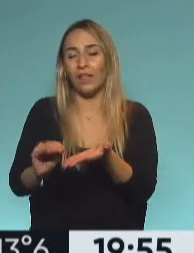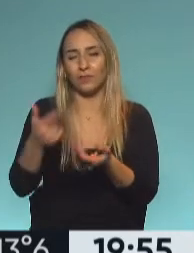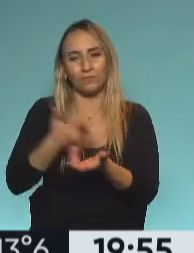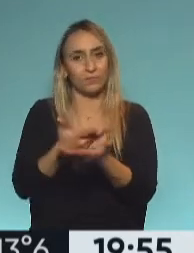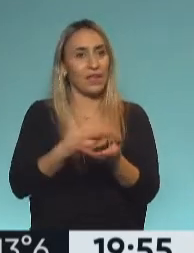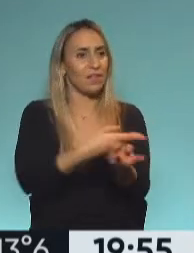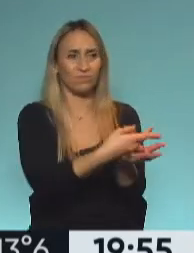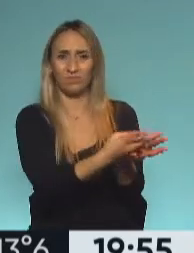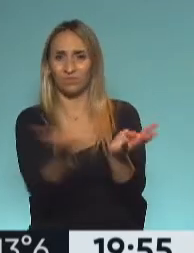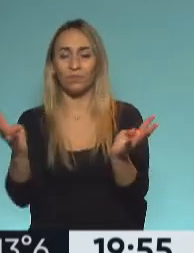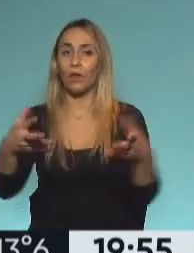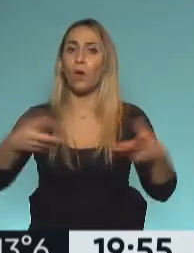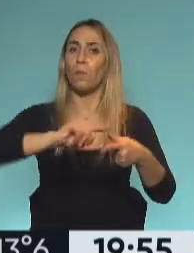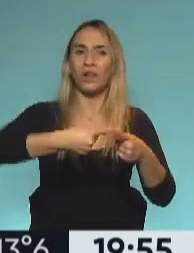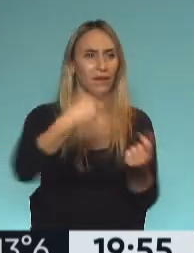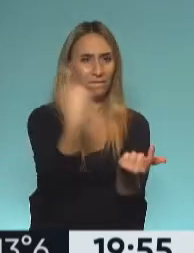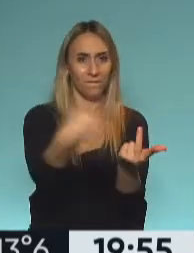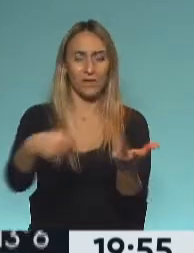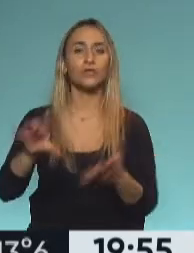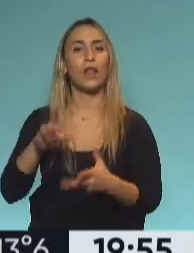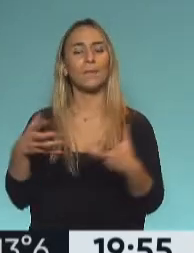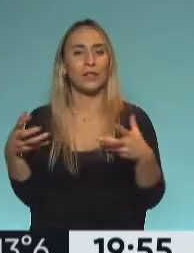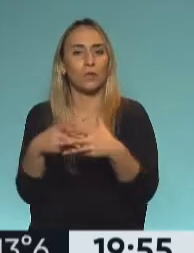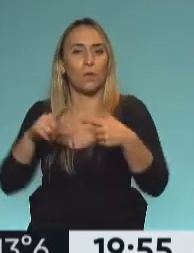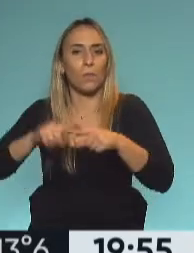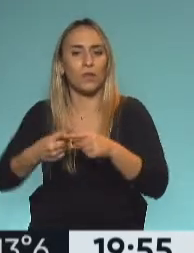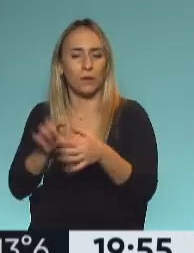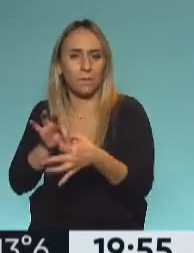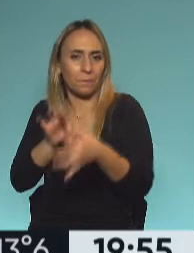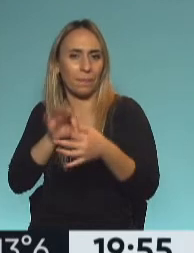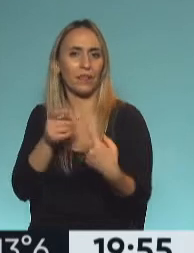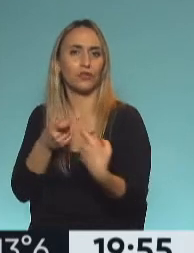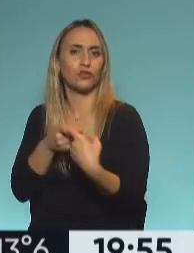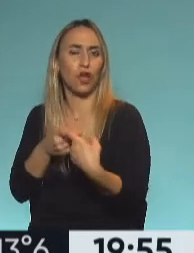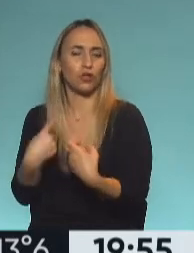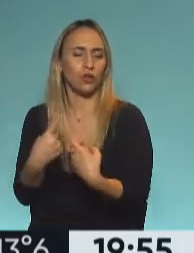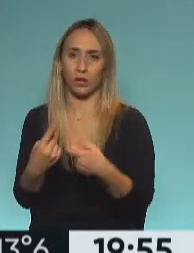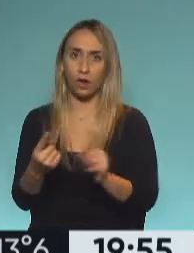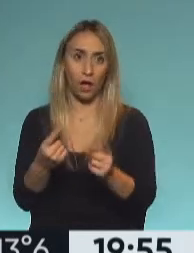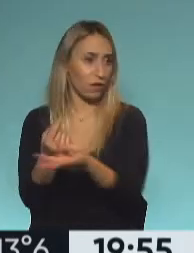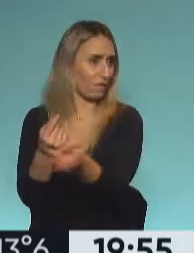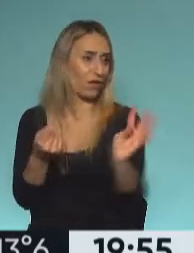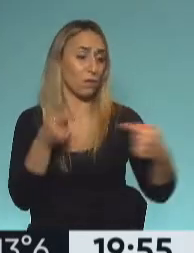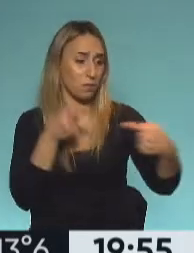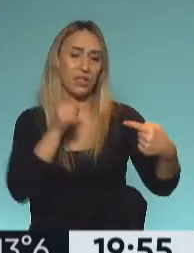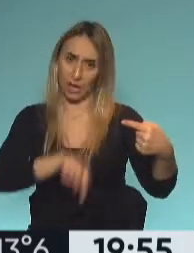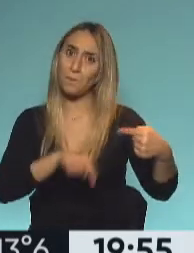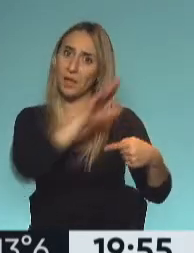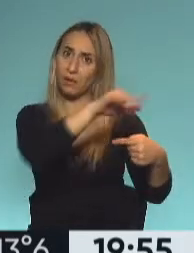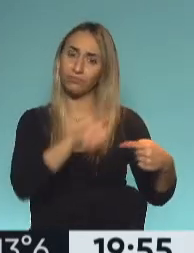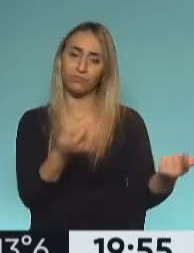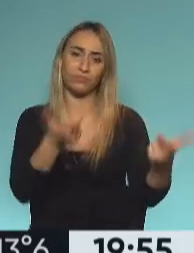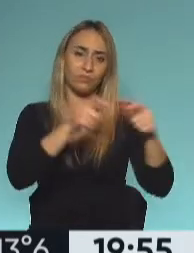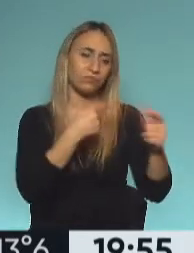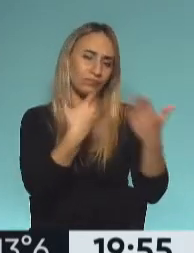brasileño, no solamente de aliados históricos del PT. Así que eso da cuenta de cómo va avanzando esta estrategia